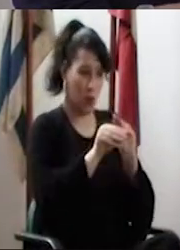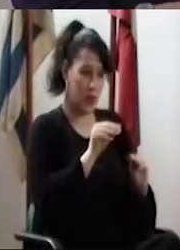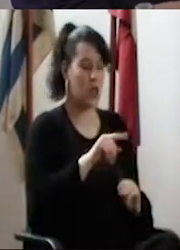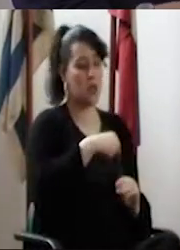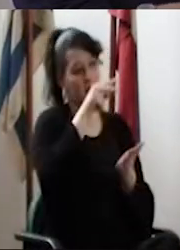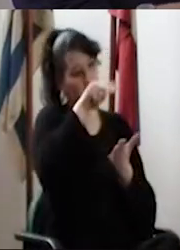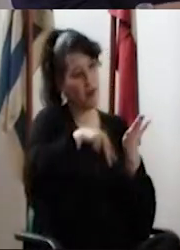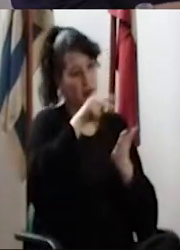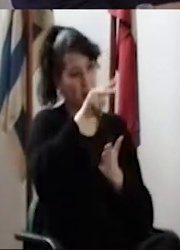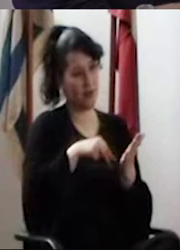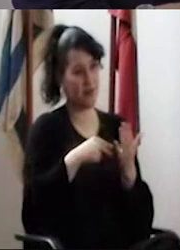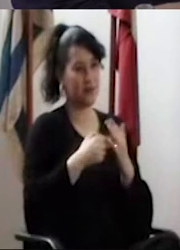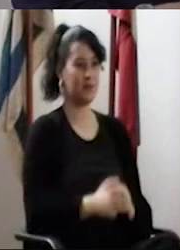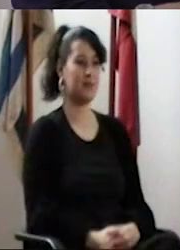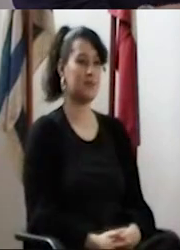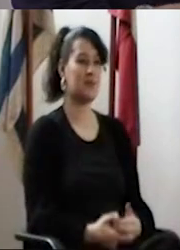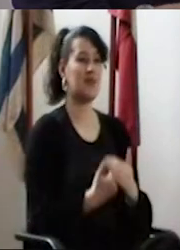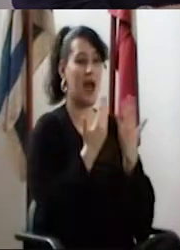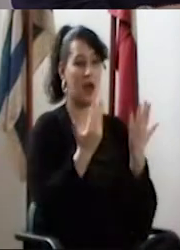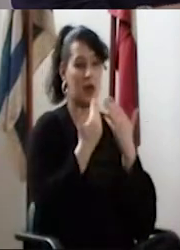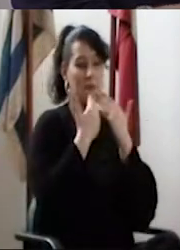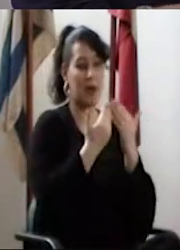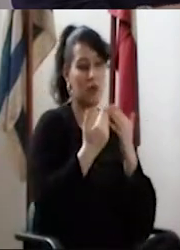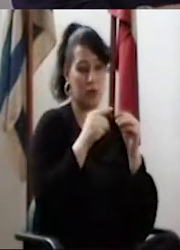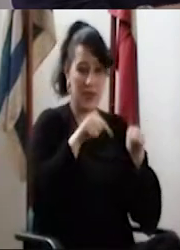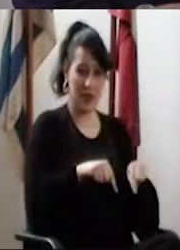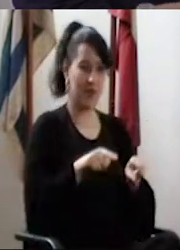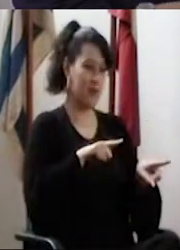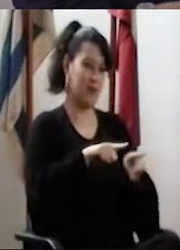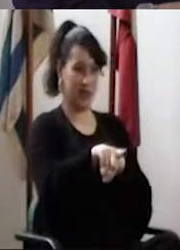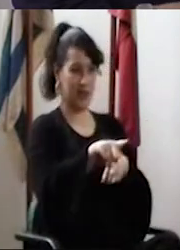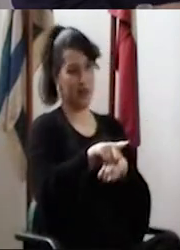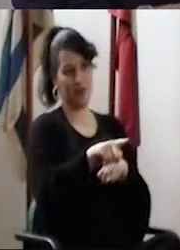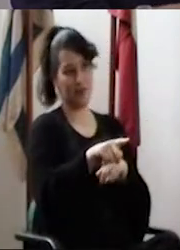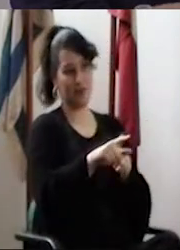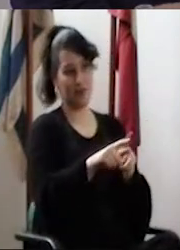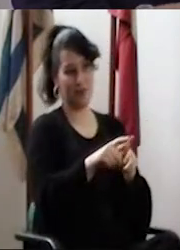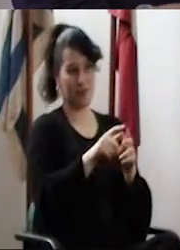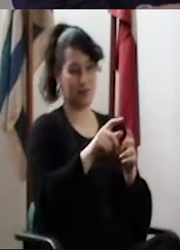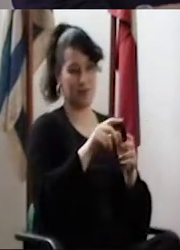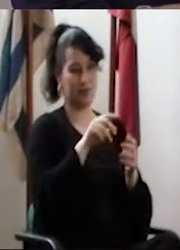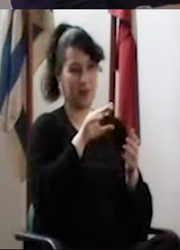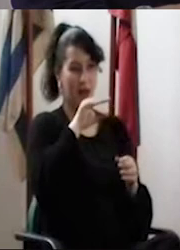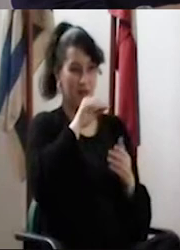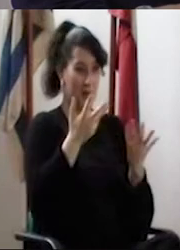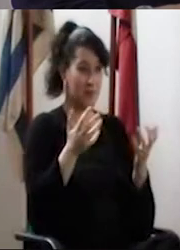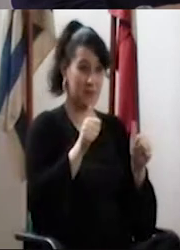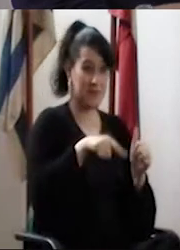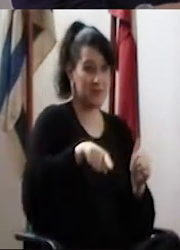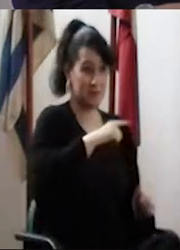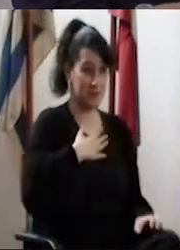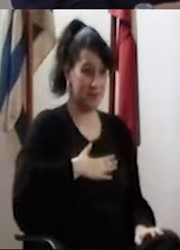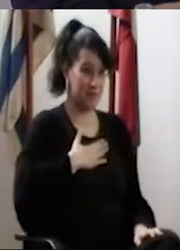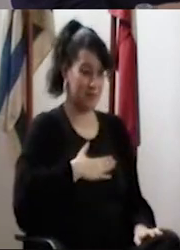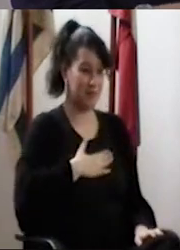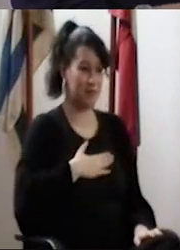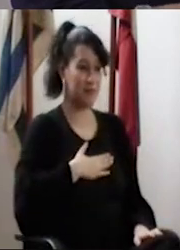hacer o comentarios y después nos vamos preguntar. Perfecto. Y, bueno, preguntas que surjan de acá, directamente las hacemos verbalmente.